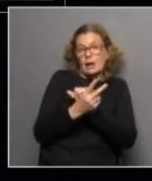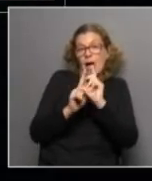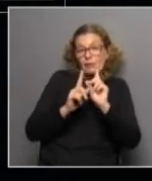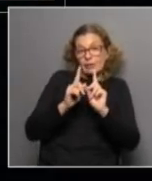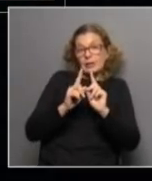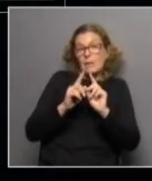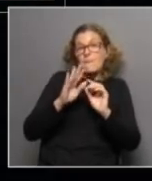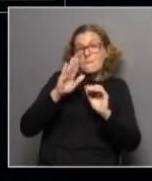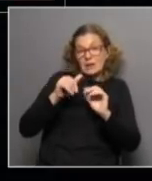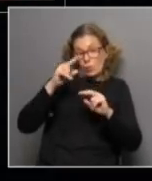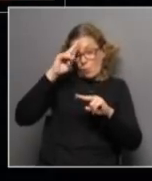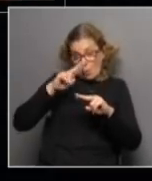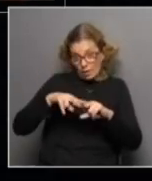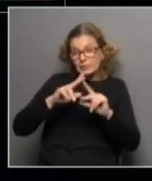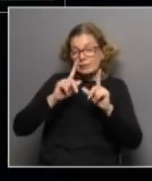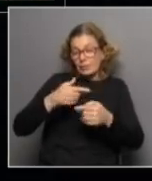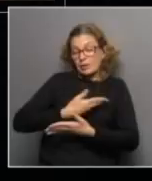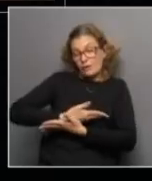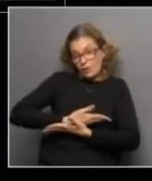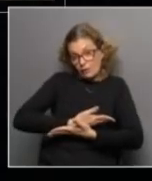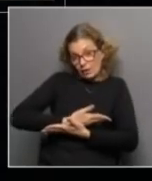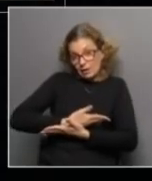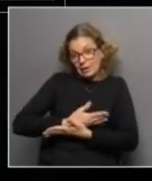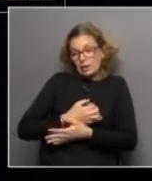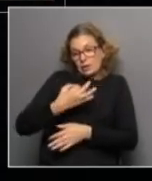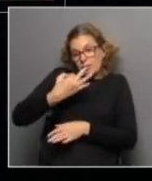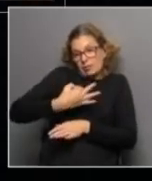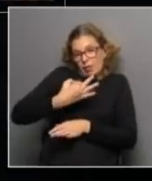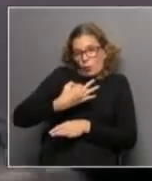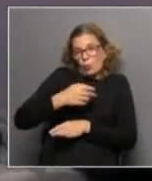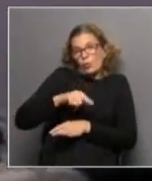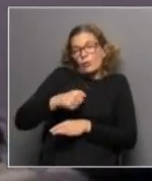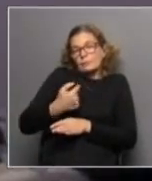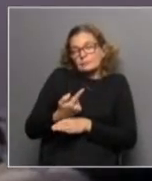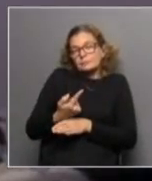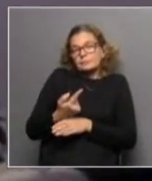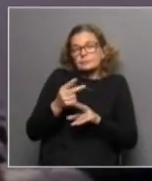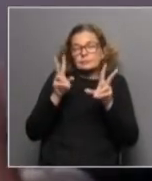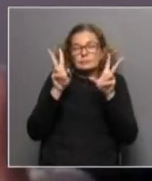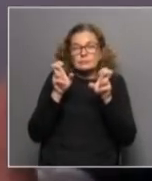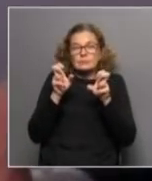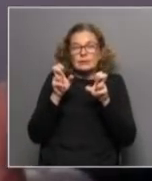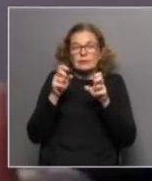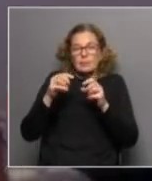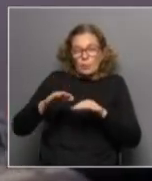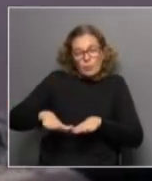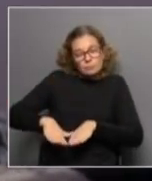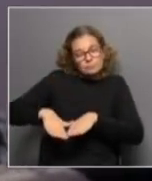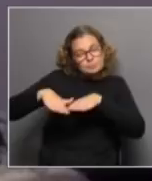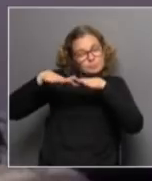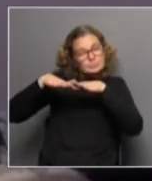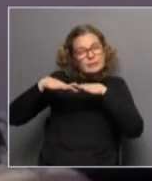mortalidad infantil ¿sí? que asegura otras cuestiones sobre el desarrollo